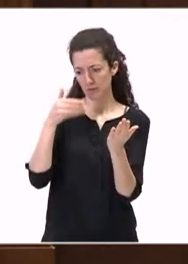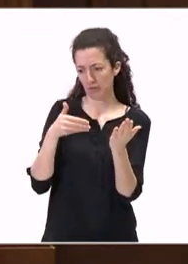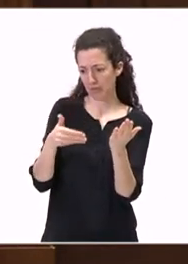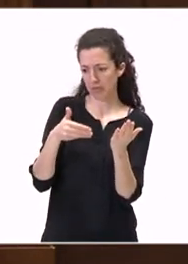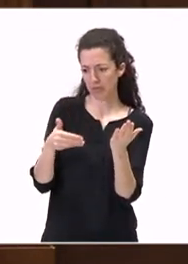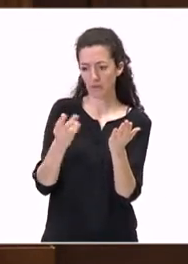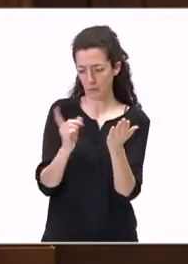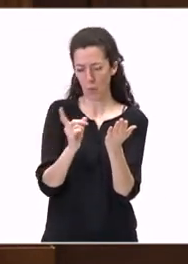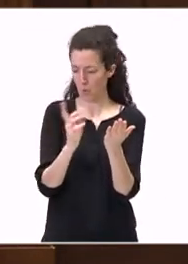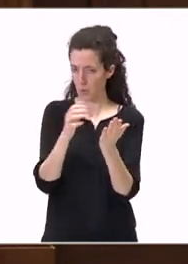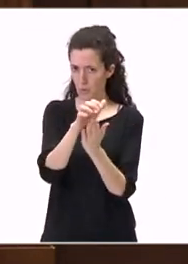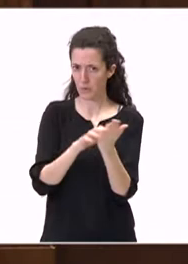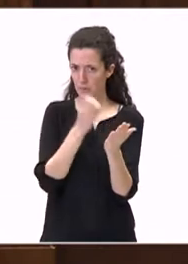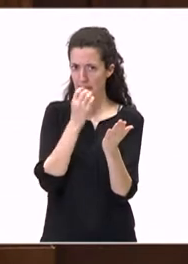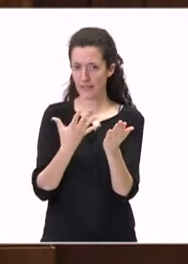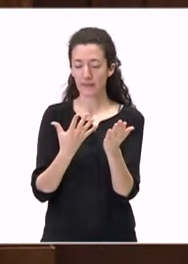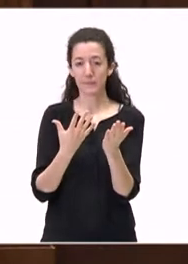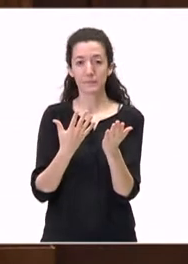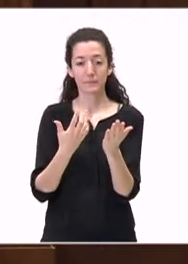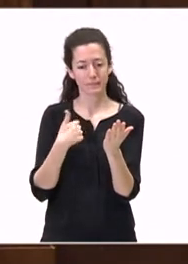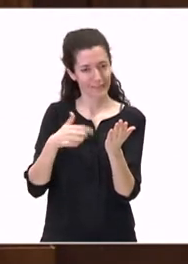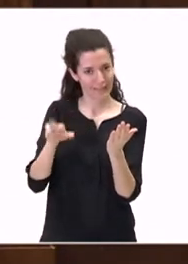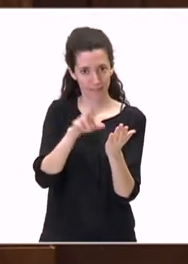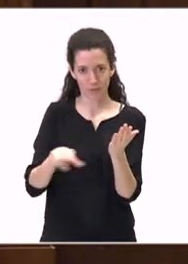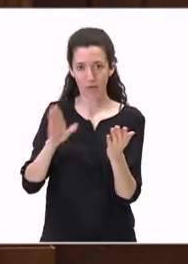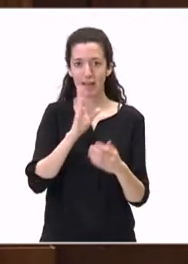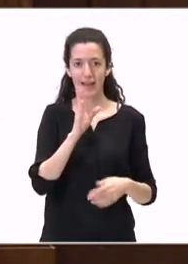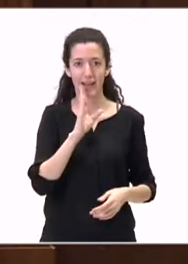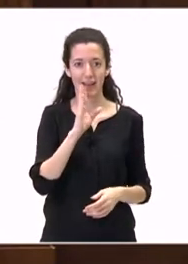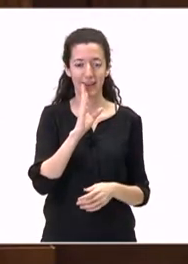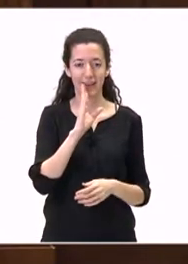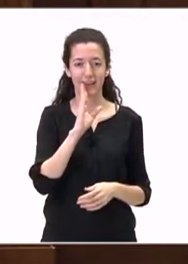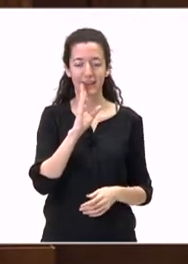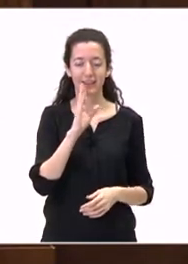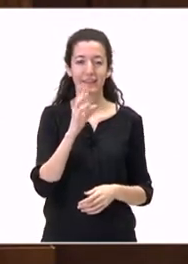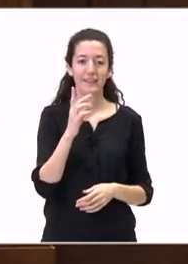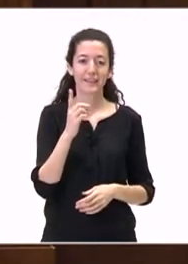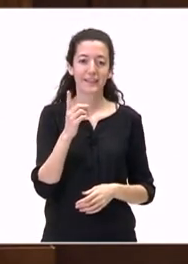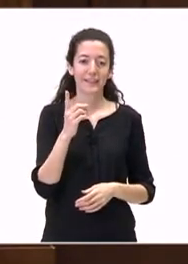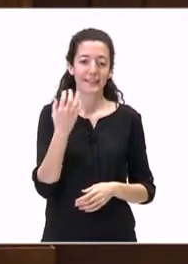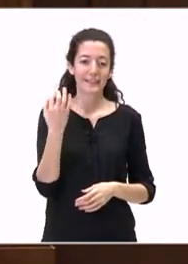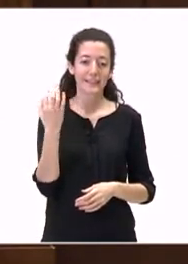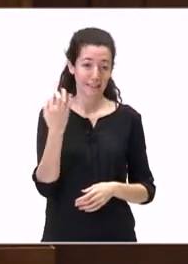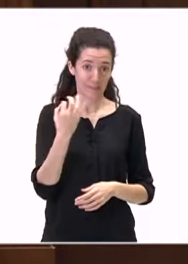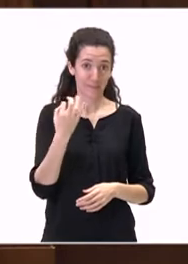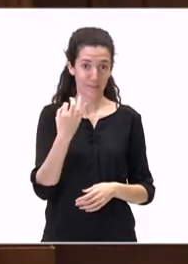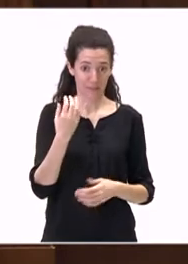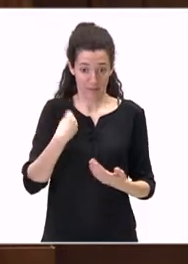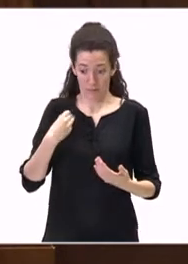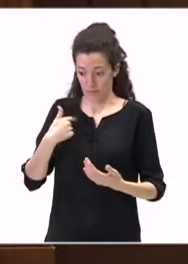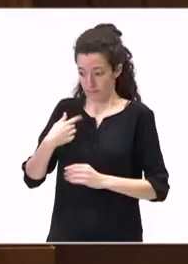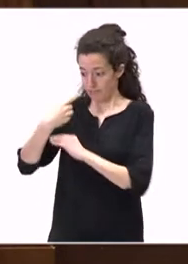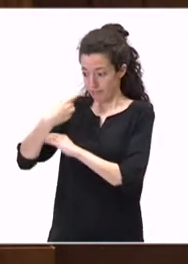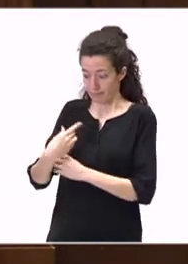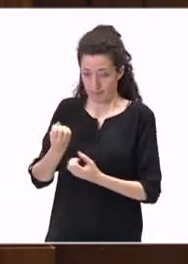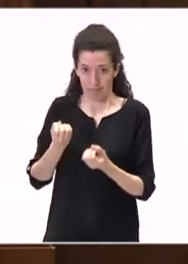a repetir lo que dije, que es lo que me obliga, lo que yo traslado. Y es que,